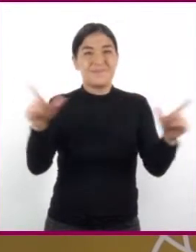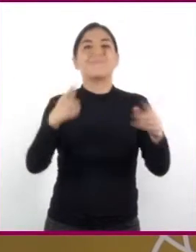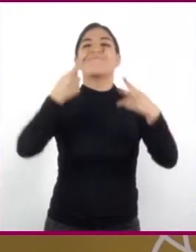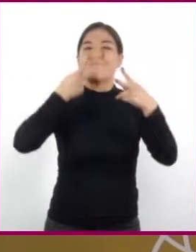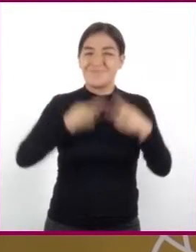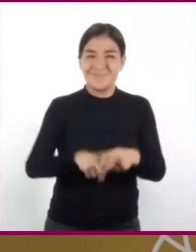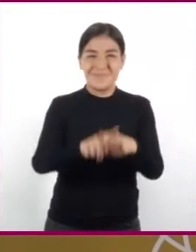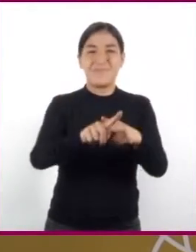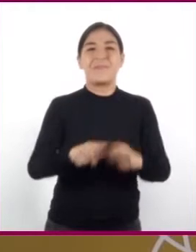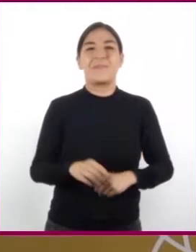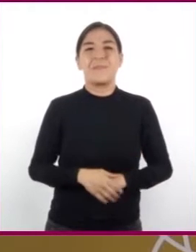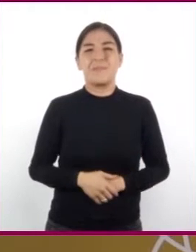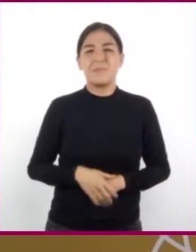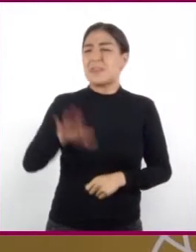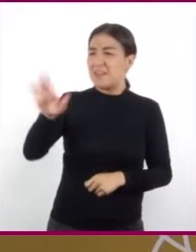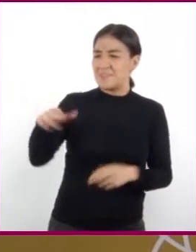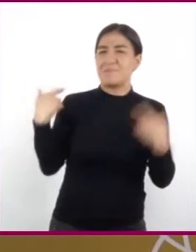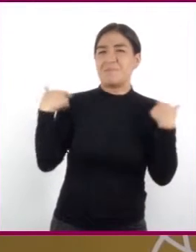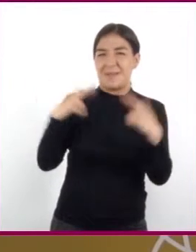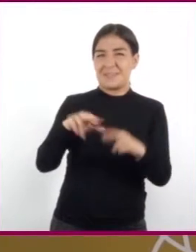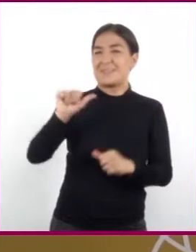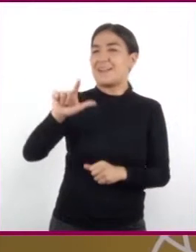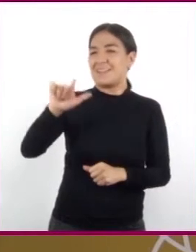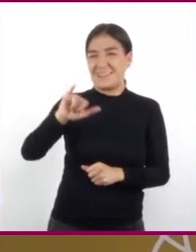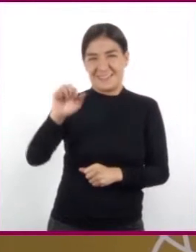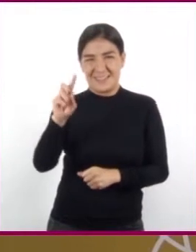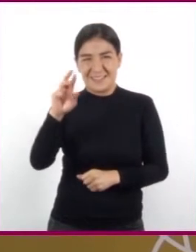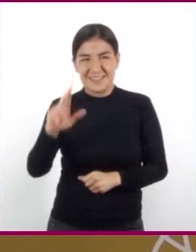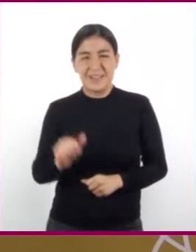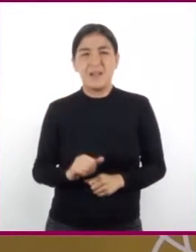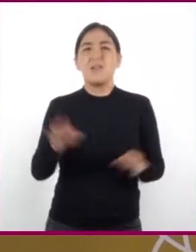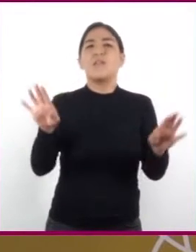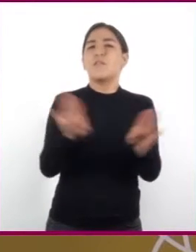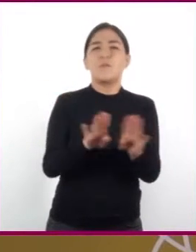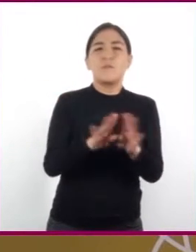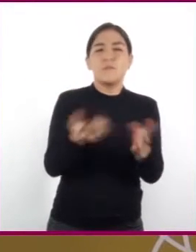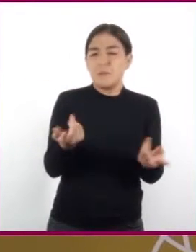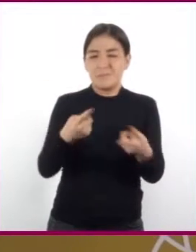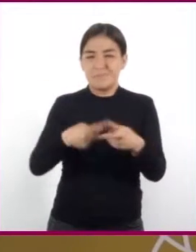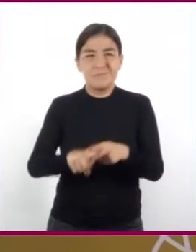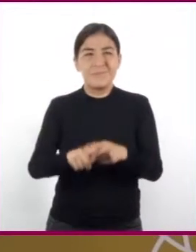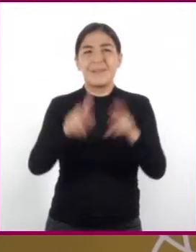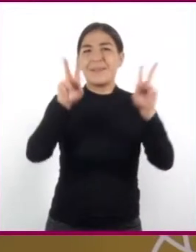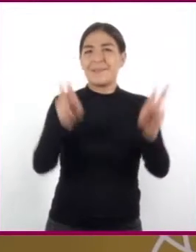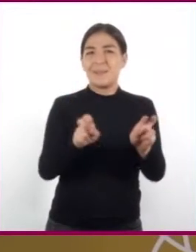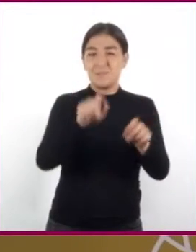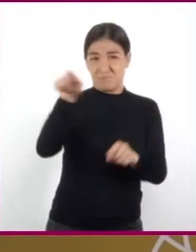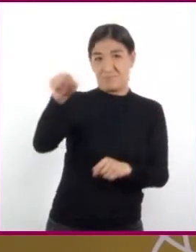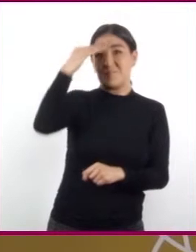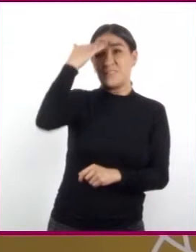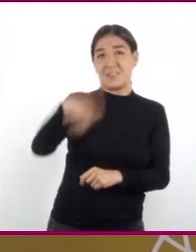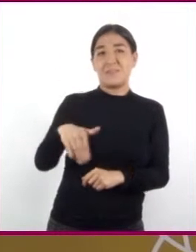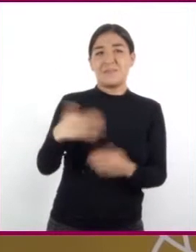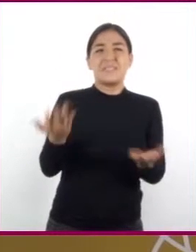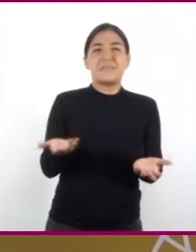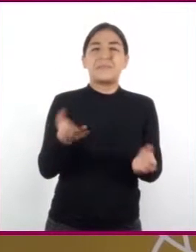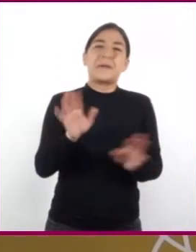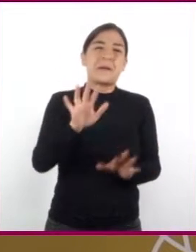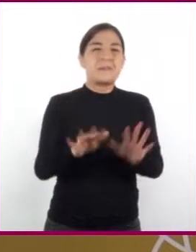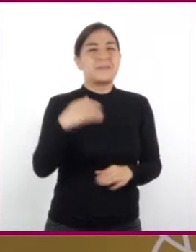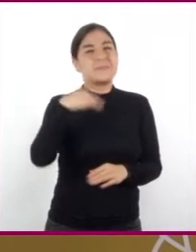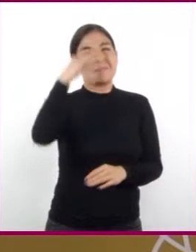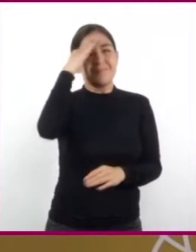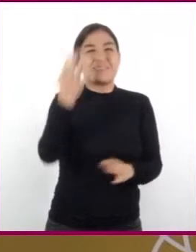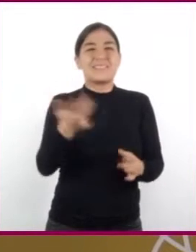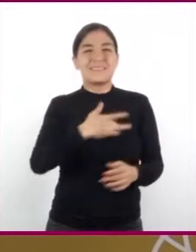¡Comencemos! Maestra Alejandra, ¿cómo empezamos a abordar el tema? ¿Sabe? De pronto, digo,